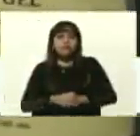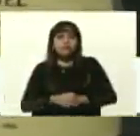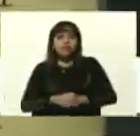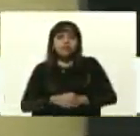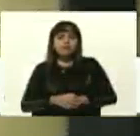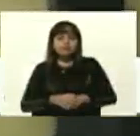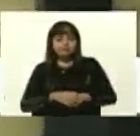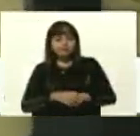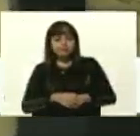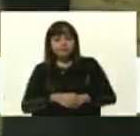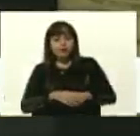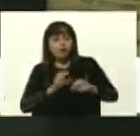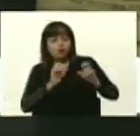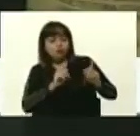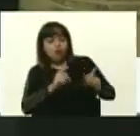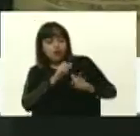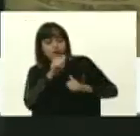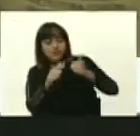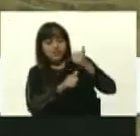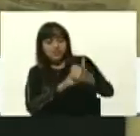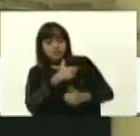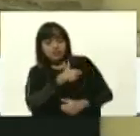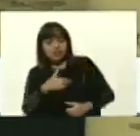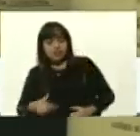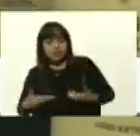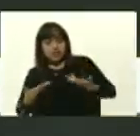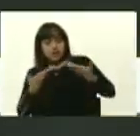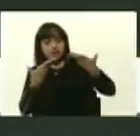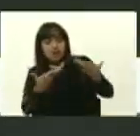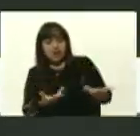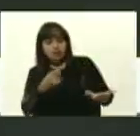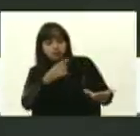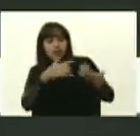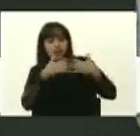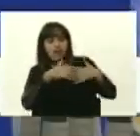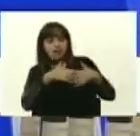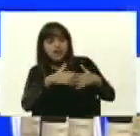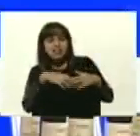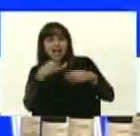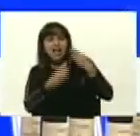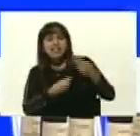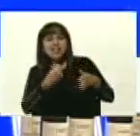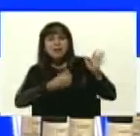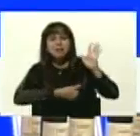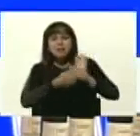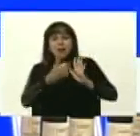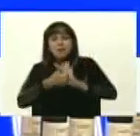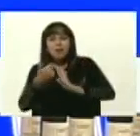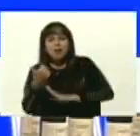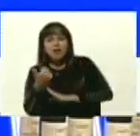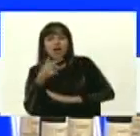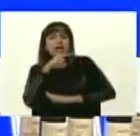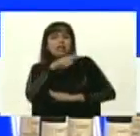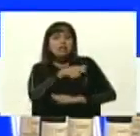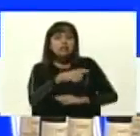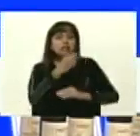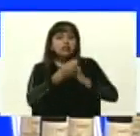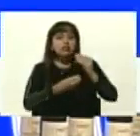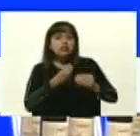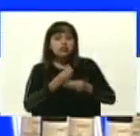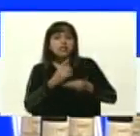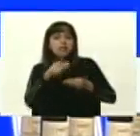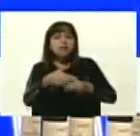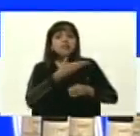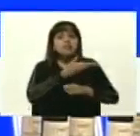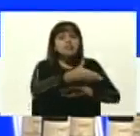señora vicepresidenta, dejo en sus manos la industrialización, la producción y la